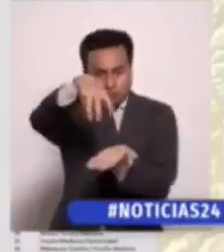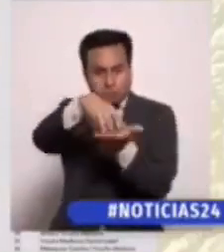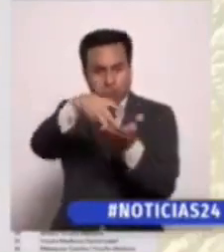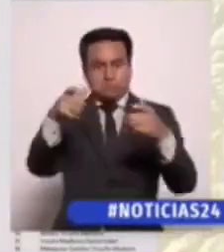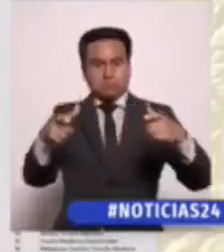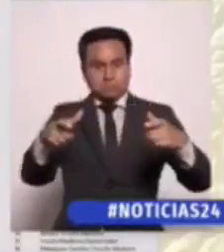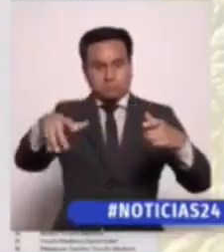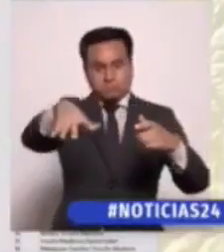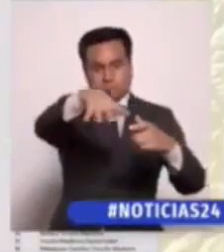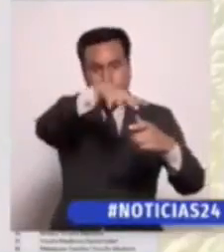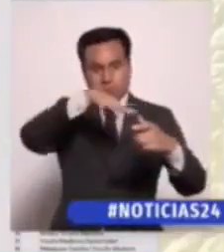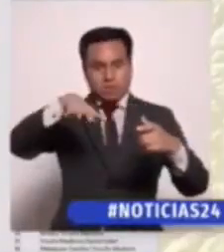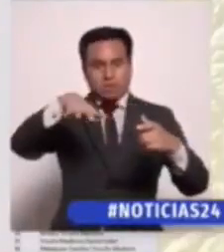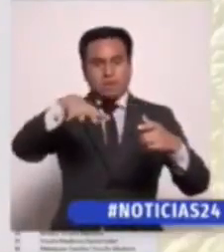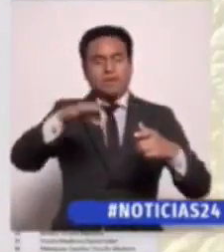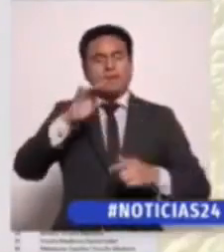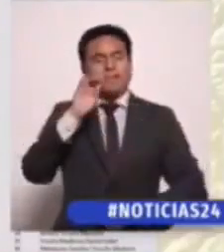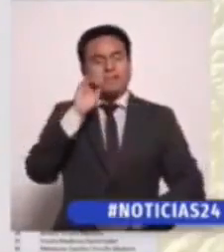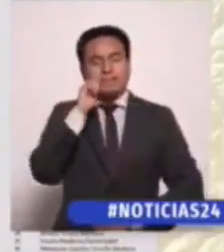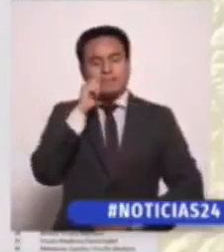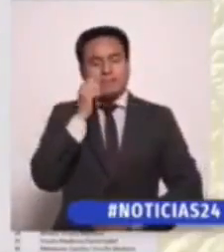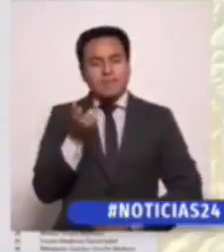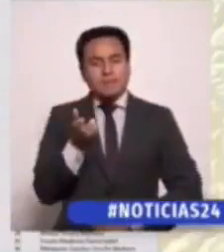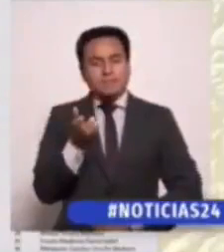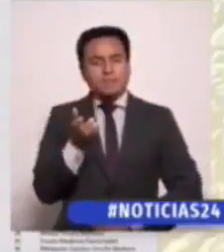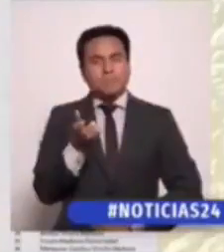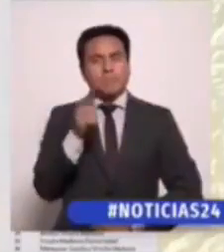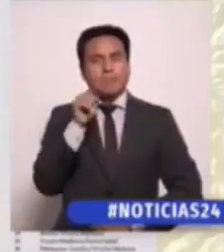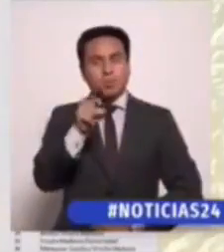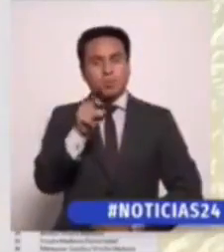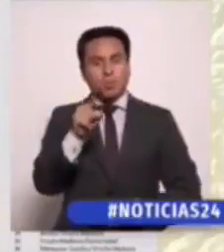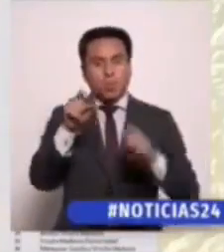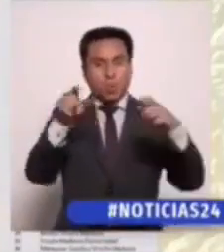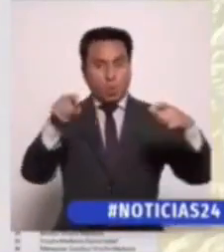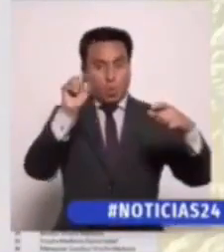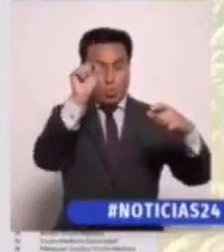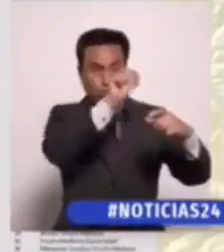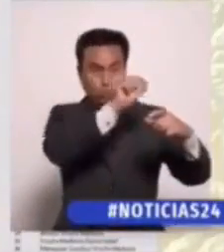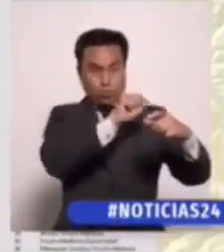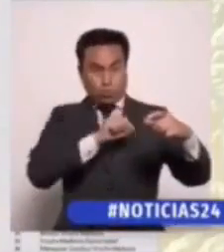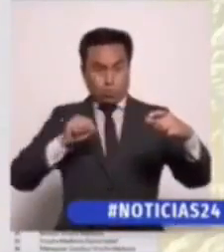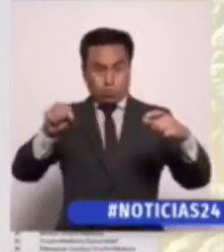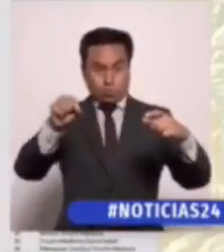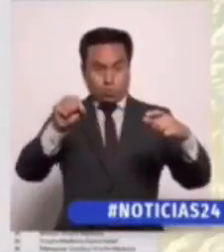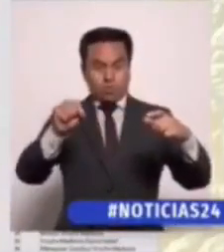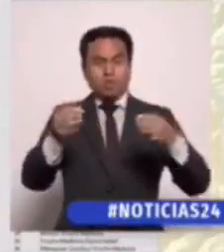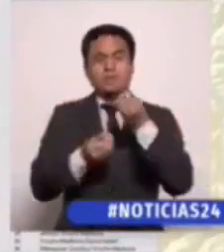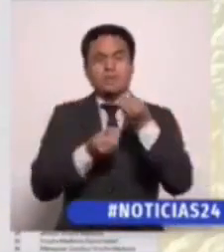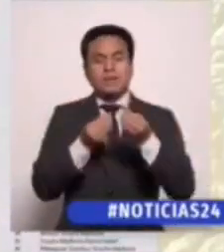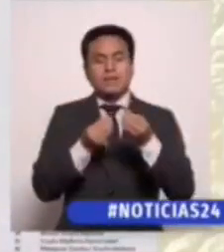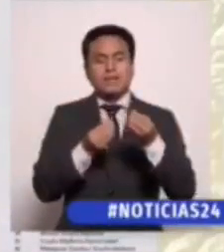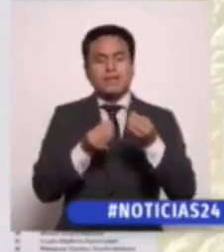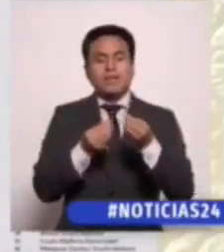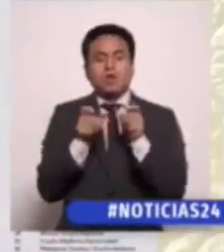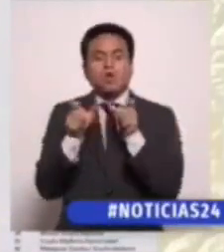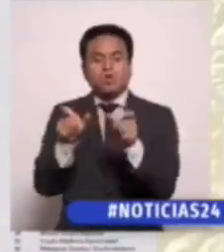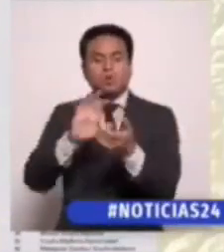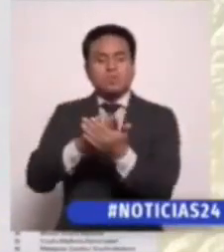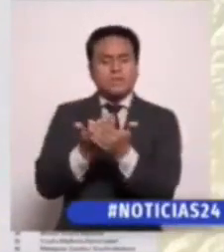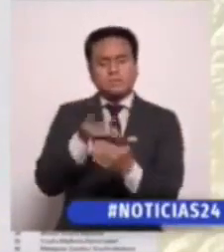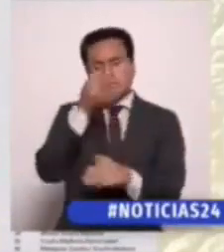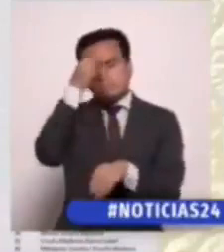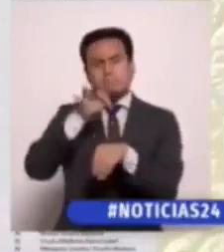Santiago. Esto quiere decir que en estos puntos se realizarán controles de salud